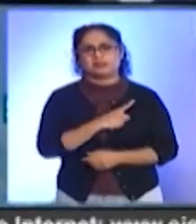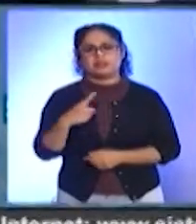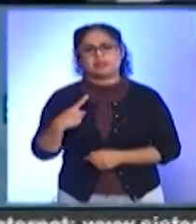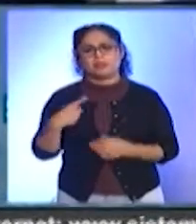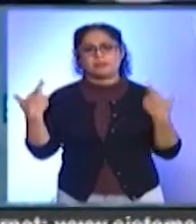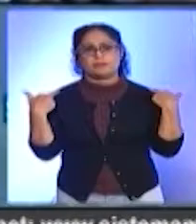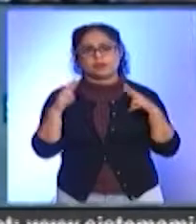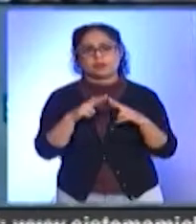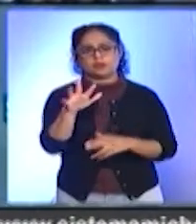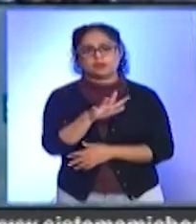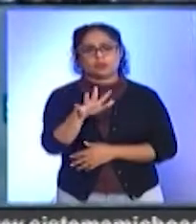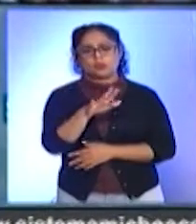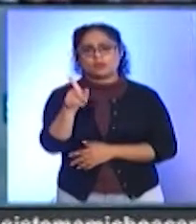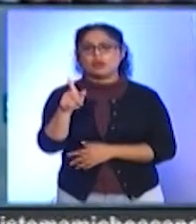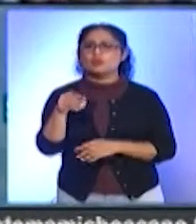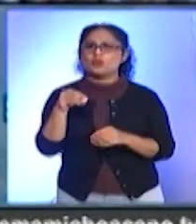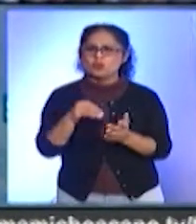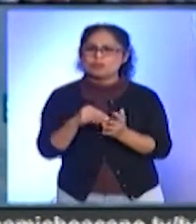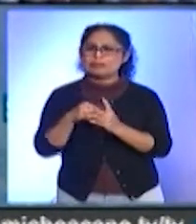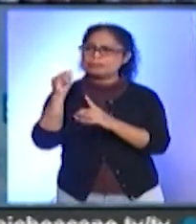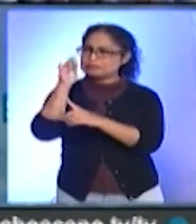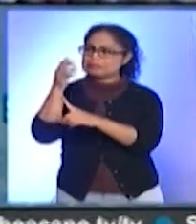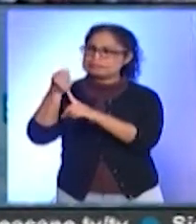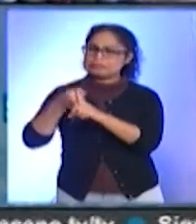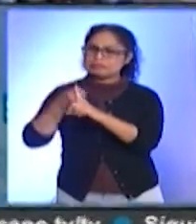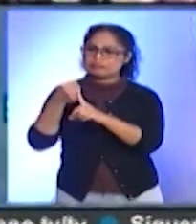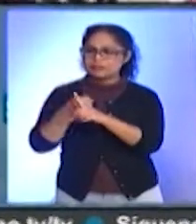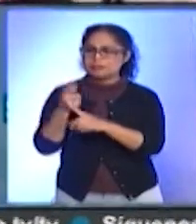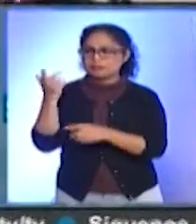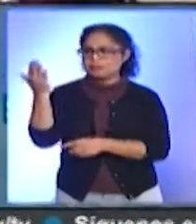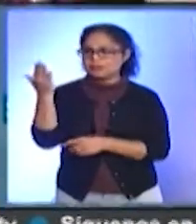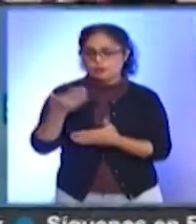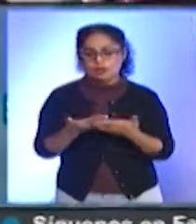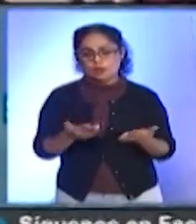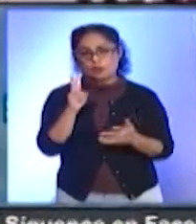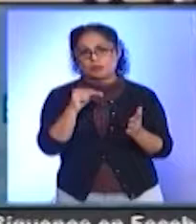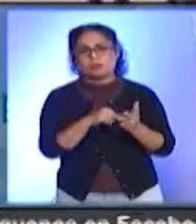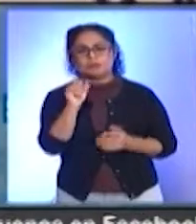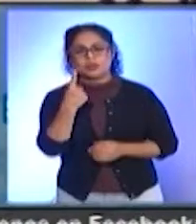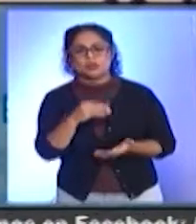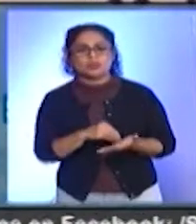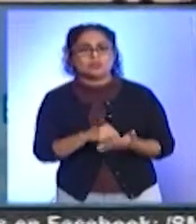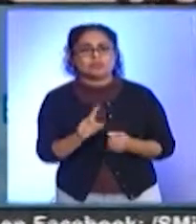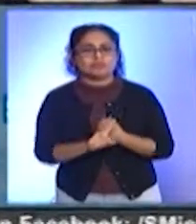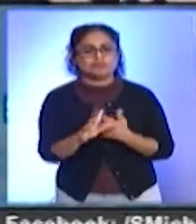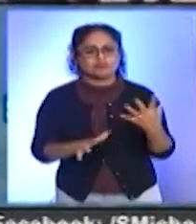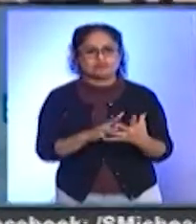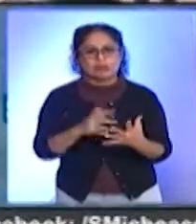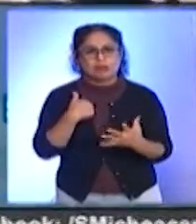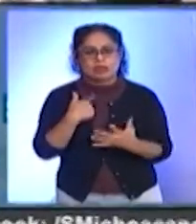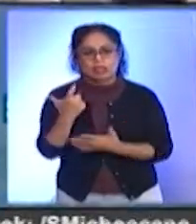de Michoacán, en donde las gestiones se mantienen para culminar al menos en este 2021 con este conflicto. No hay desvío de recursos,